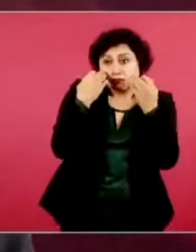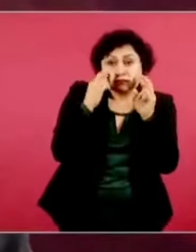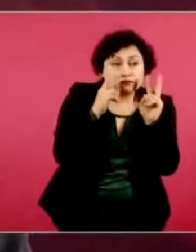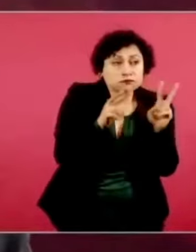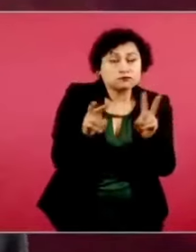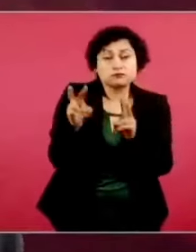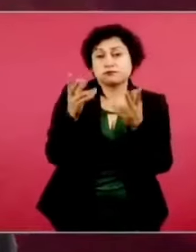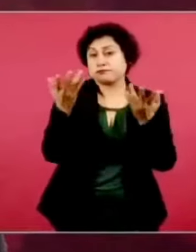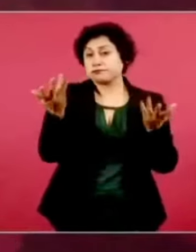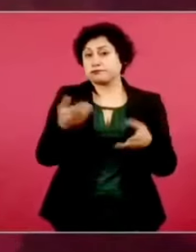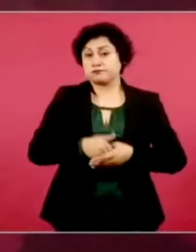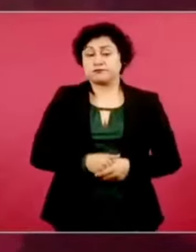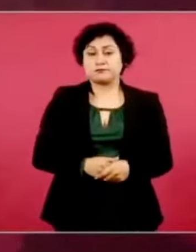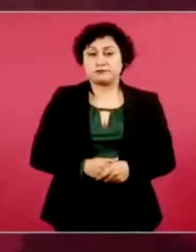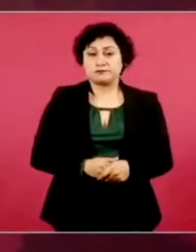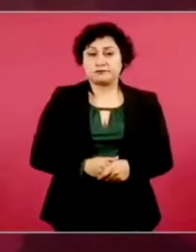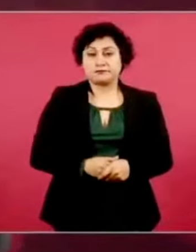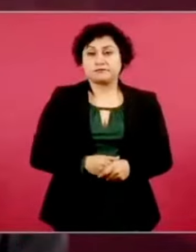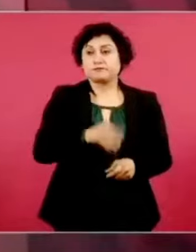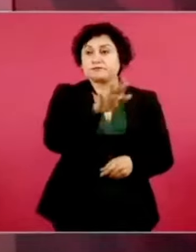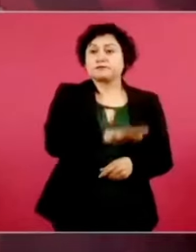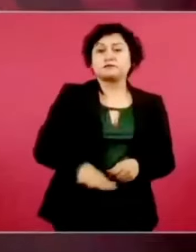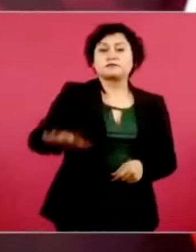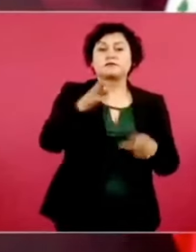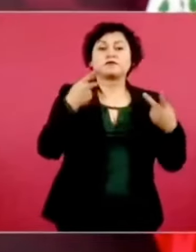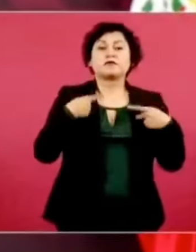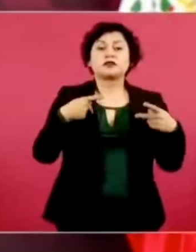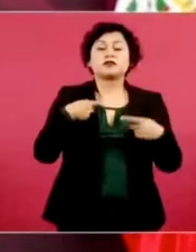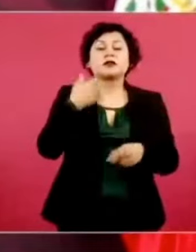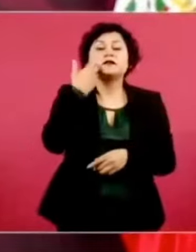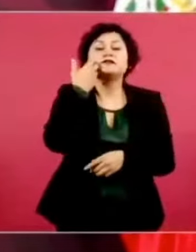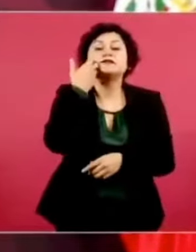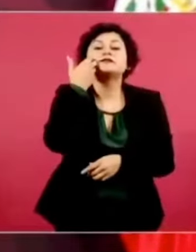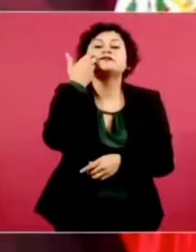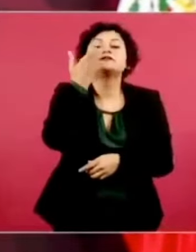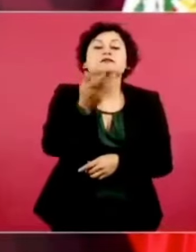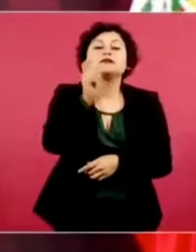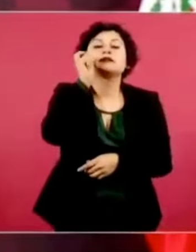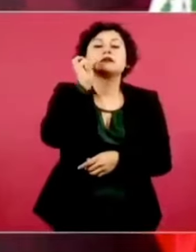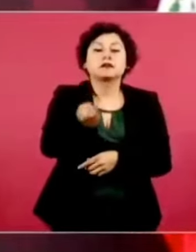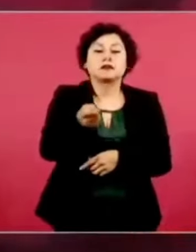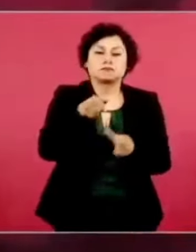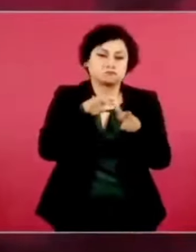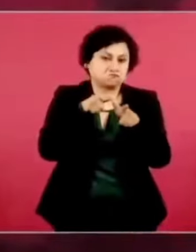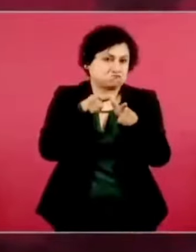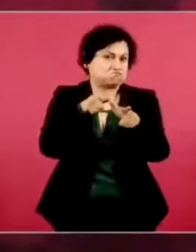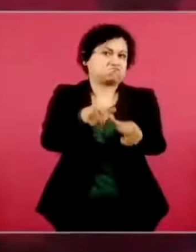lo que quiere es que se siga desterrando la corrupción.